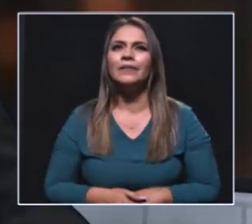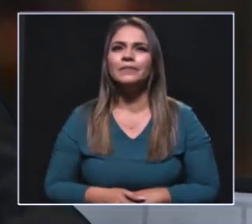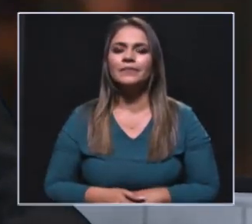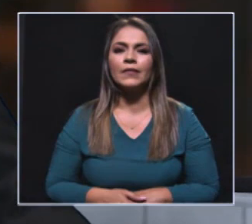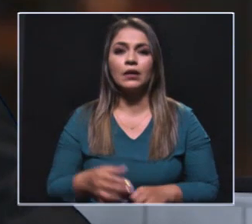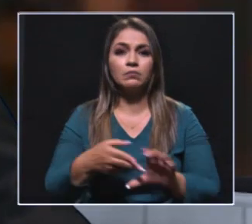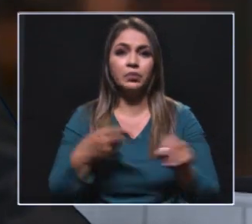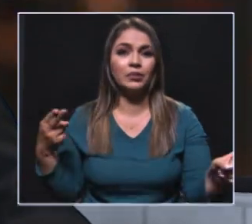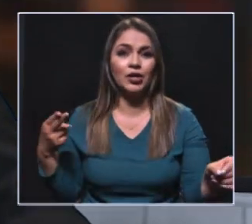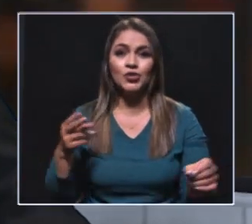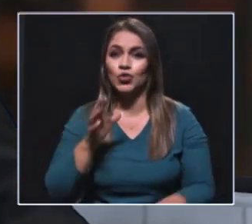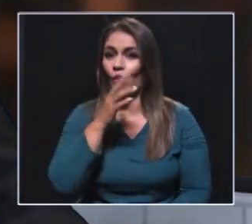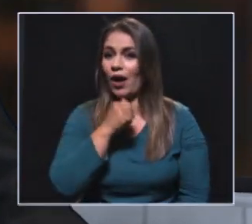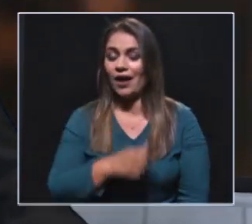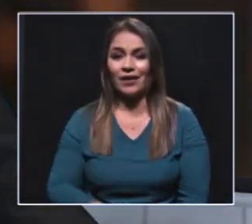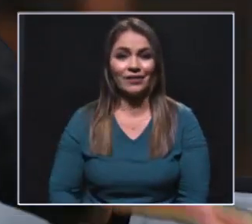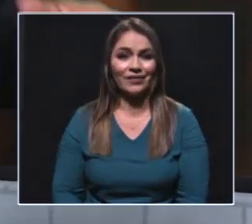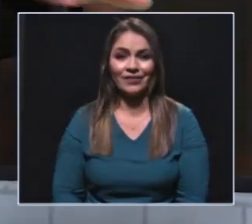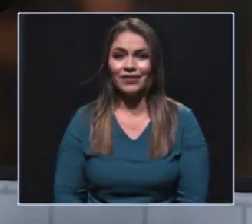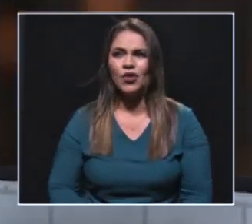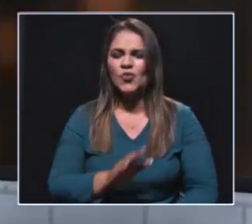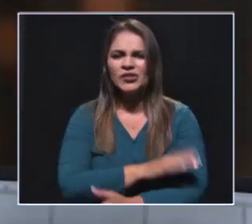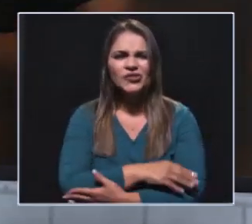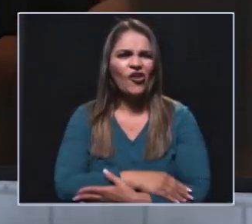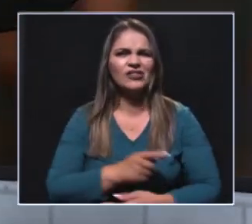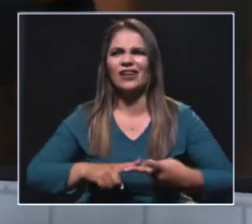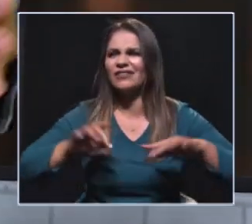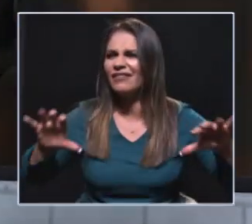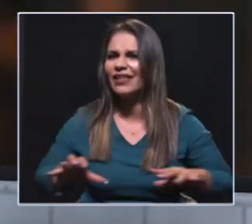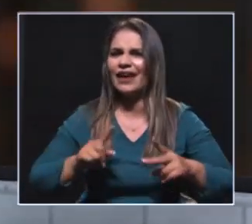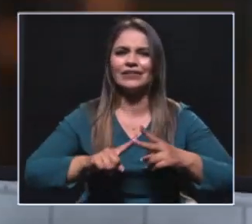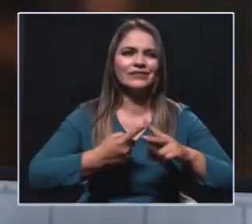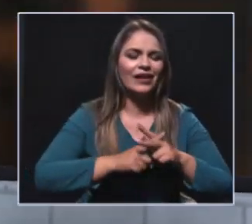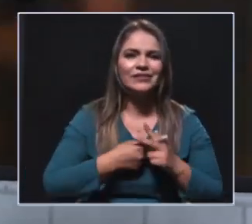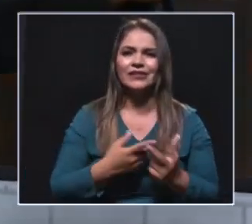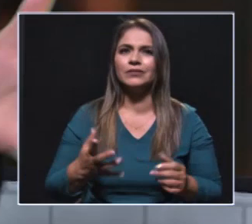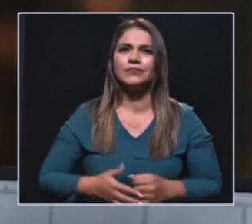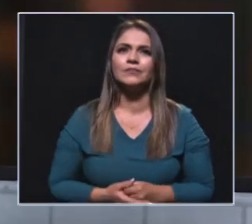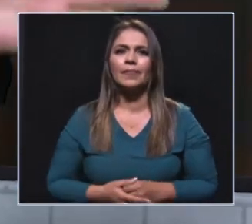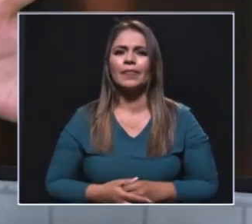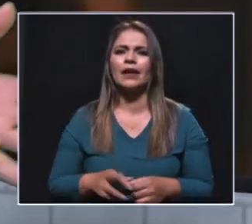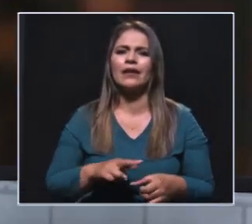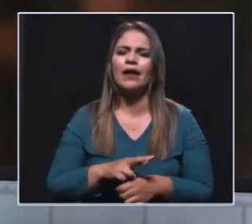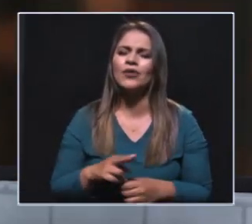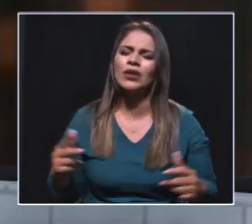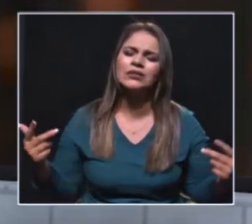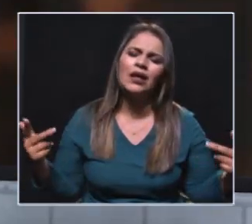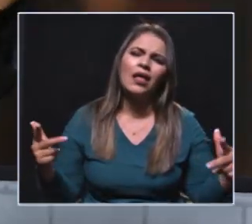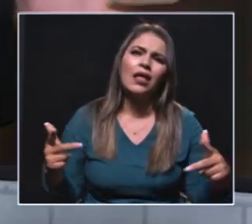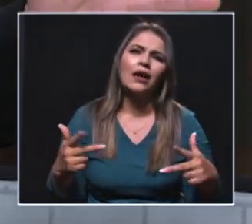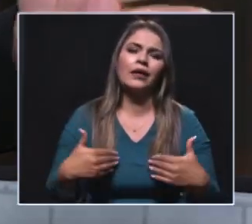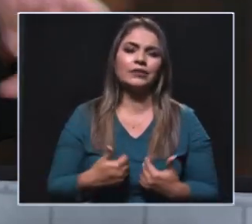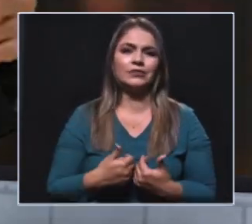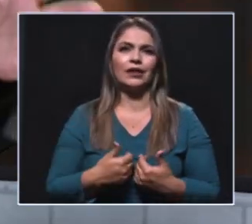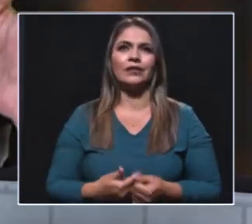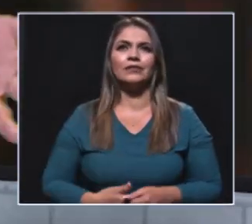cero deserción. Y eran juiciosas en otras actividades, en otros talleres, a veces cuando venían de las regiones era muy normal que se